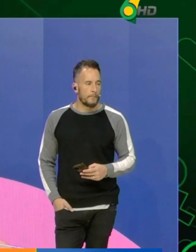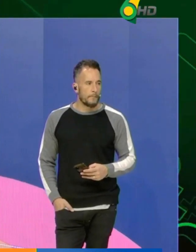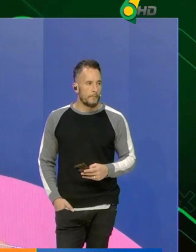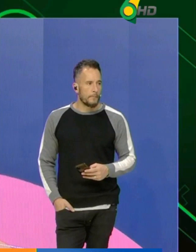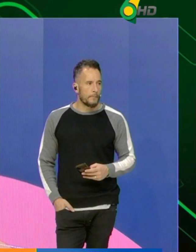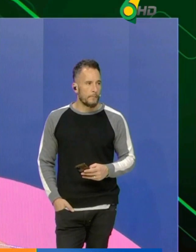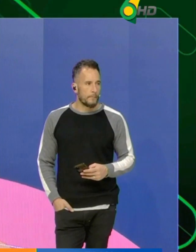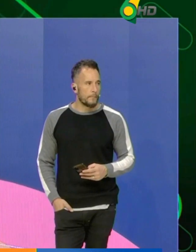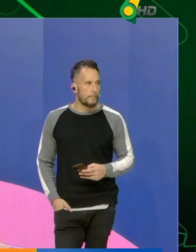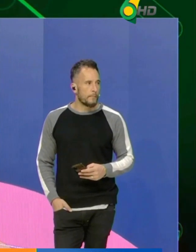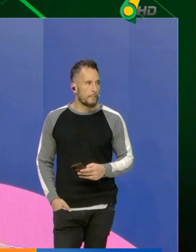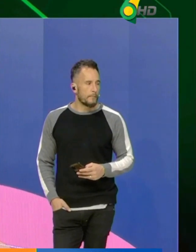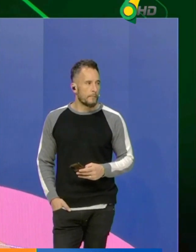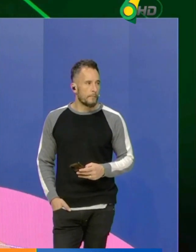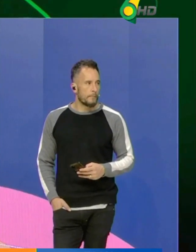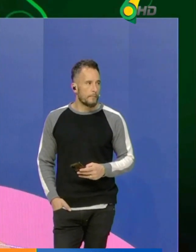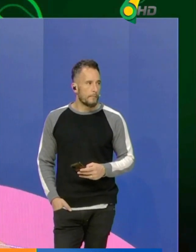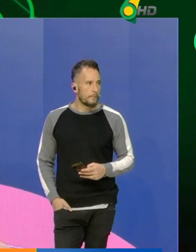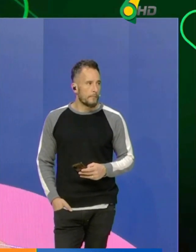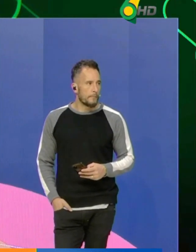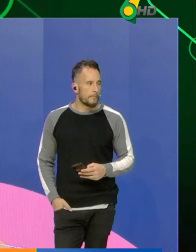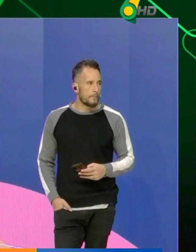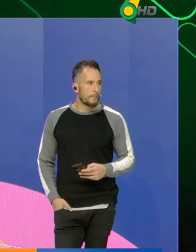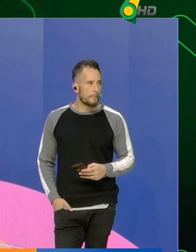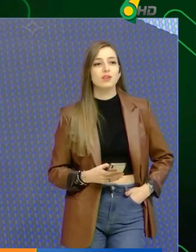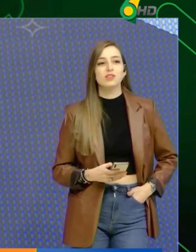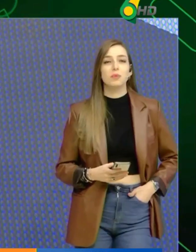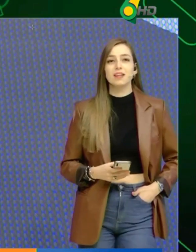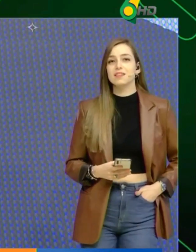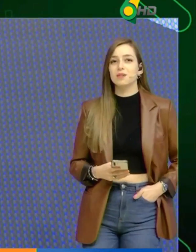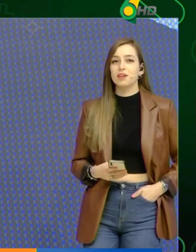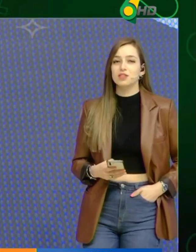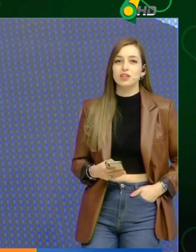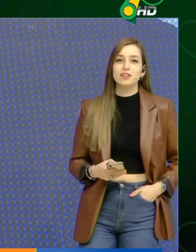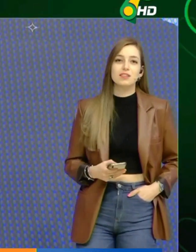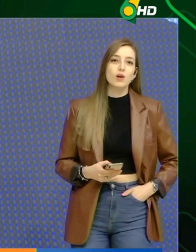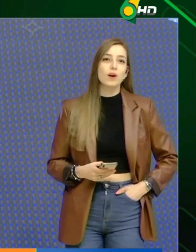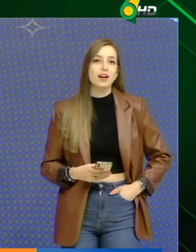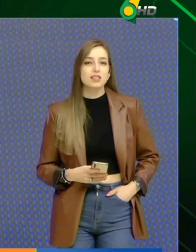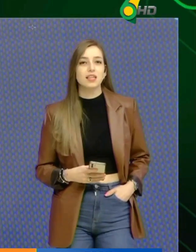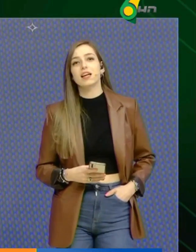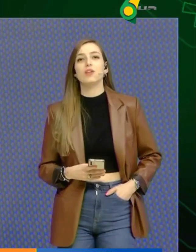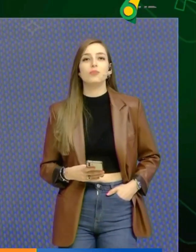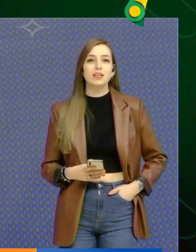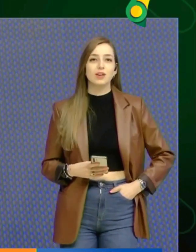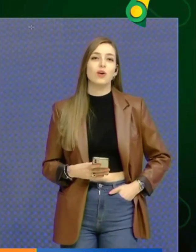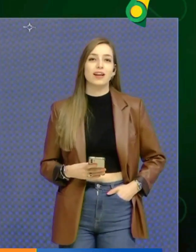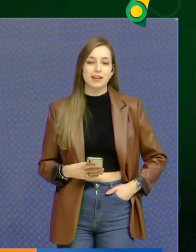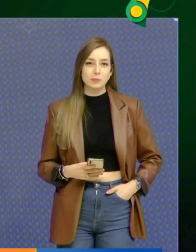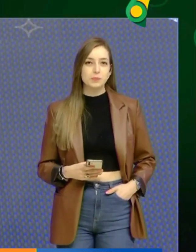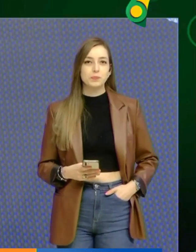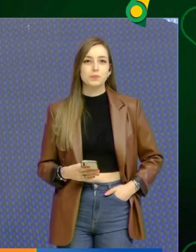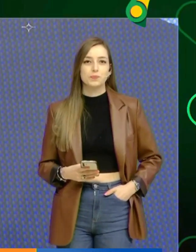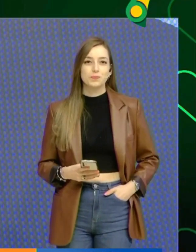presente en la comunidad. ¿Y cómo vienen ya preparándose para esta celebración que tendrá lugar allí el domingo,